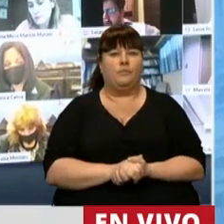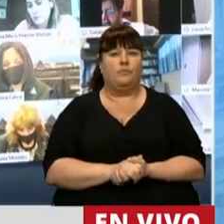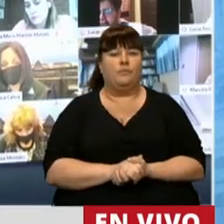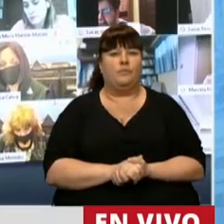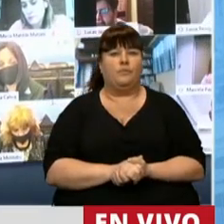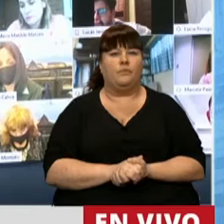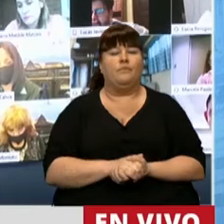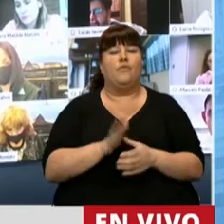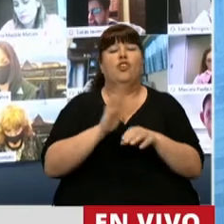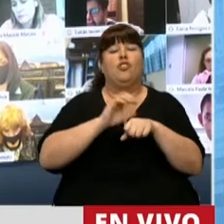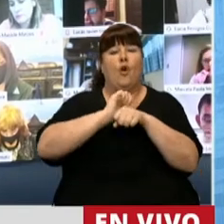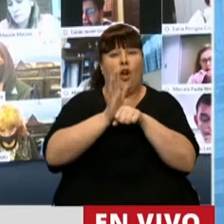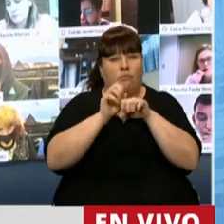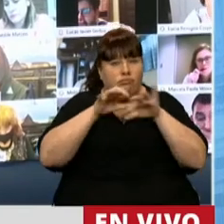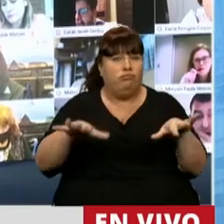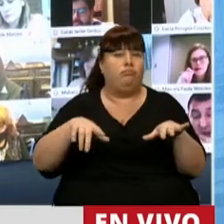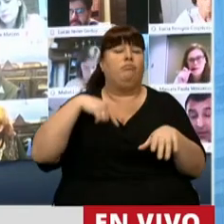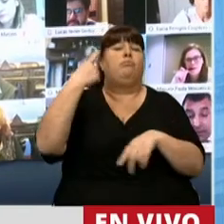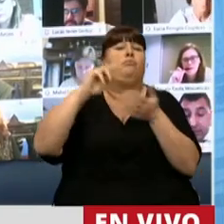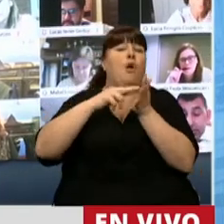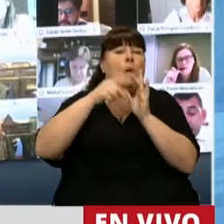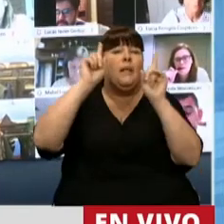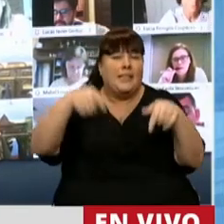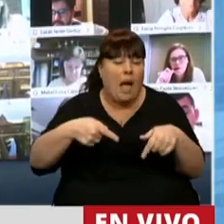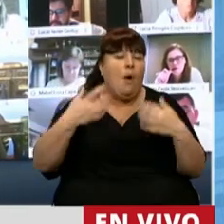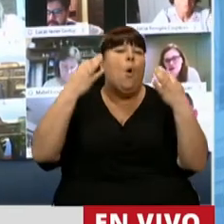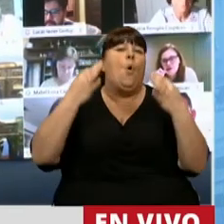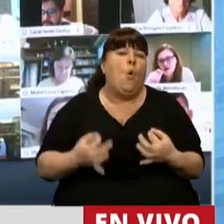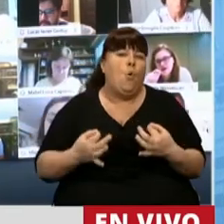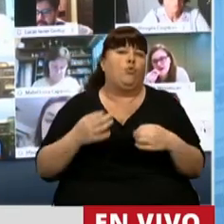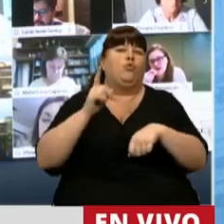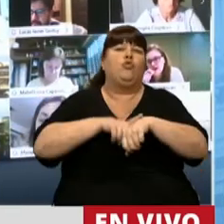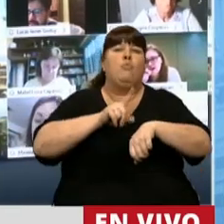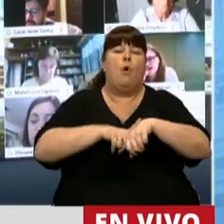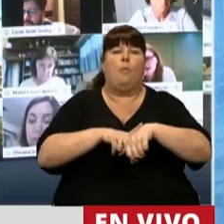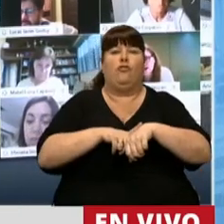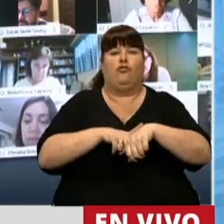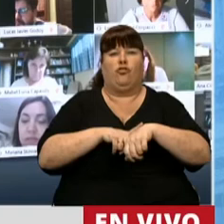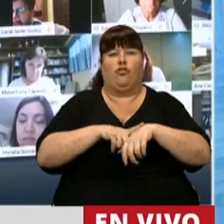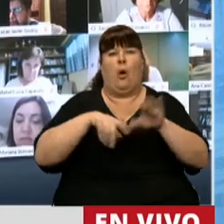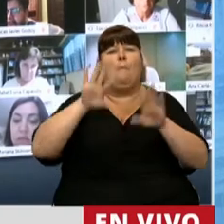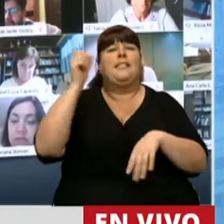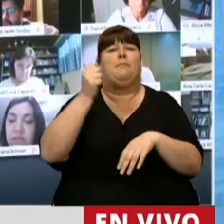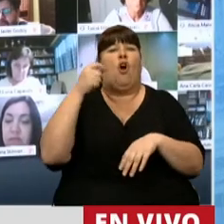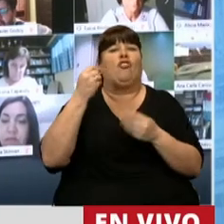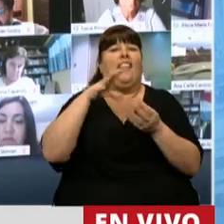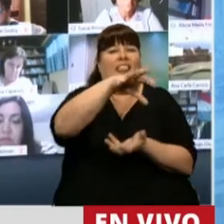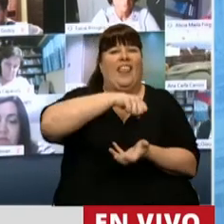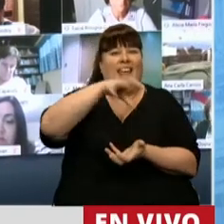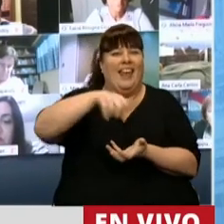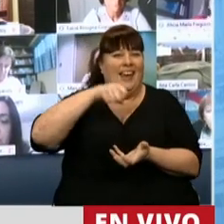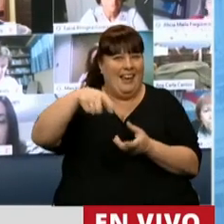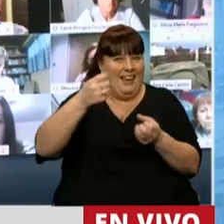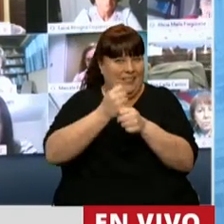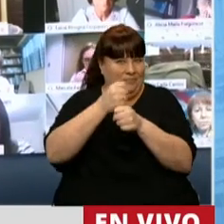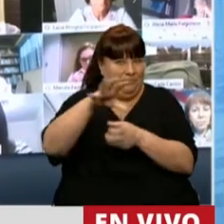la pandemia y sus consecuencias han coincidido también con el momento más importante de la cosecha de este